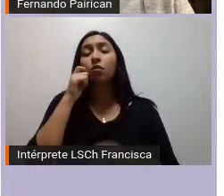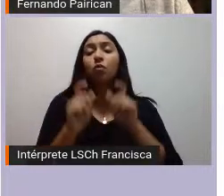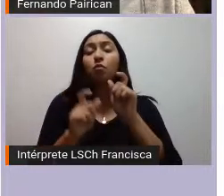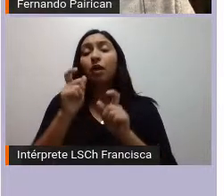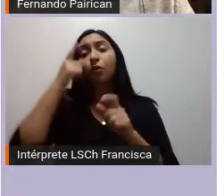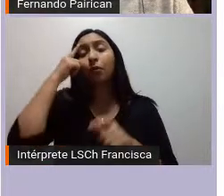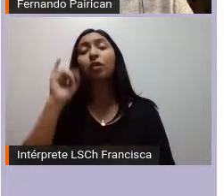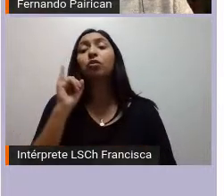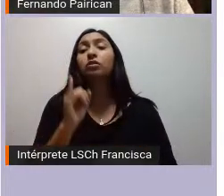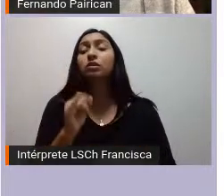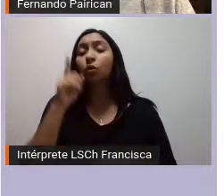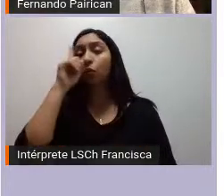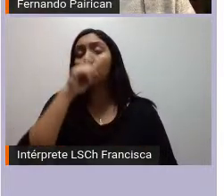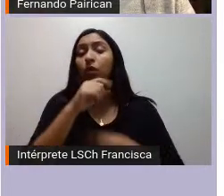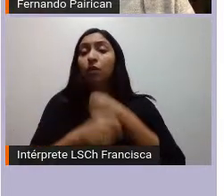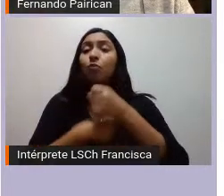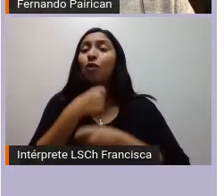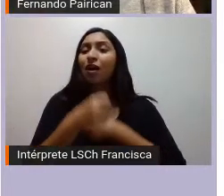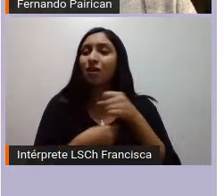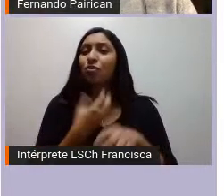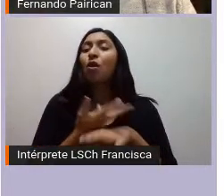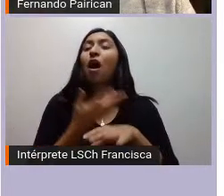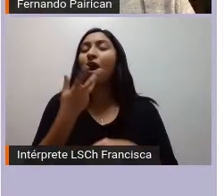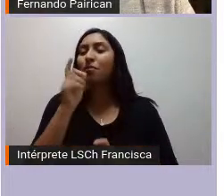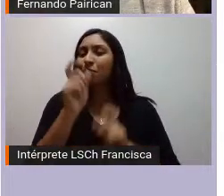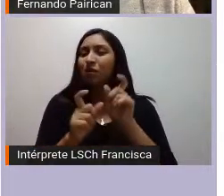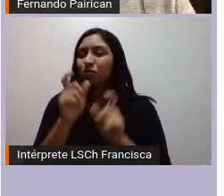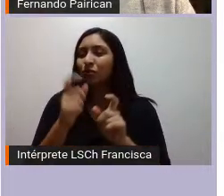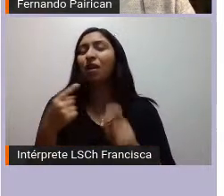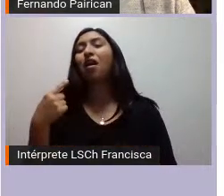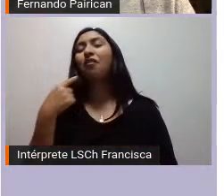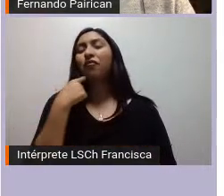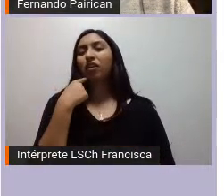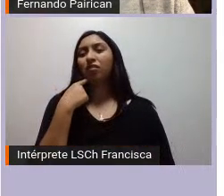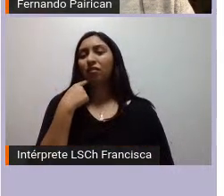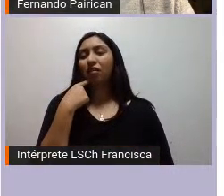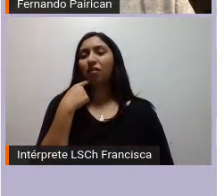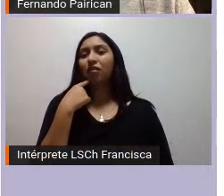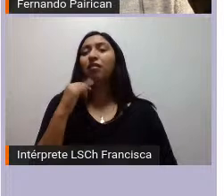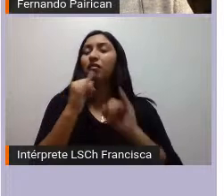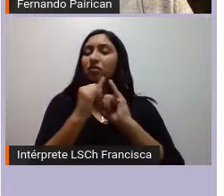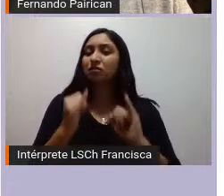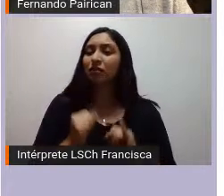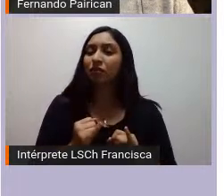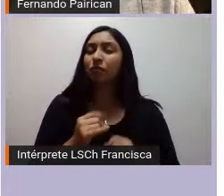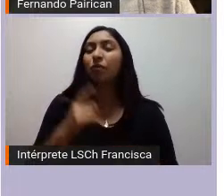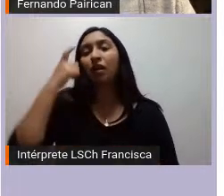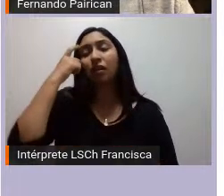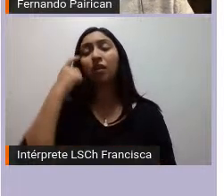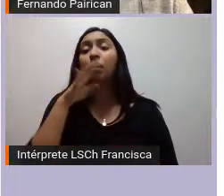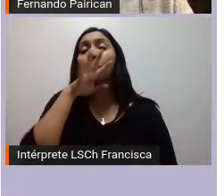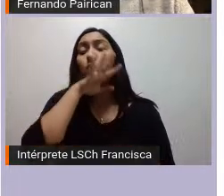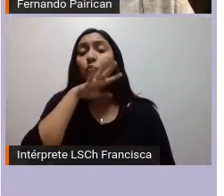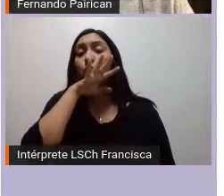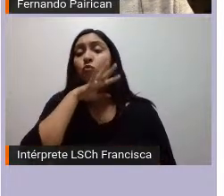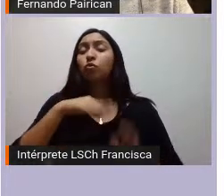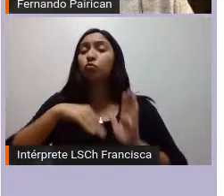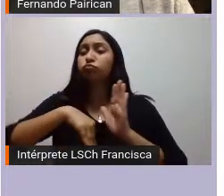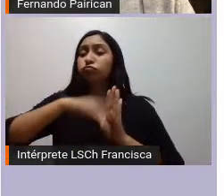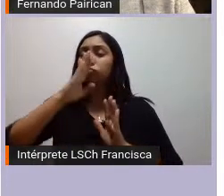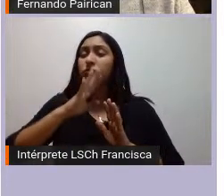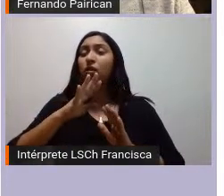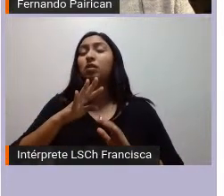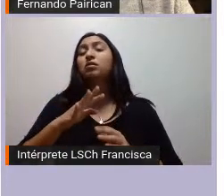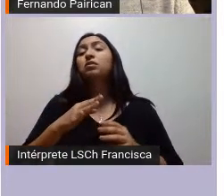afectando personas en torno a ello ¿no? Creo que de alguna manera el uso excesivo de la fuerza pública para detener el movimiento